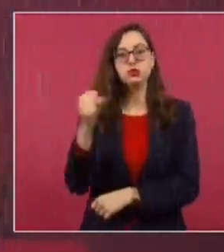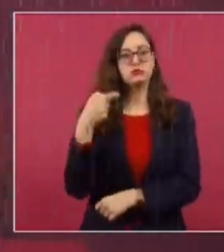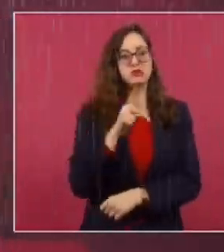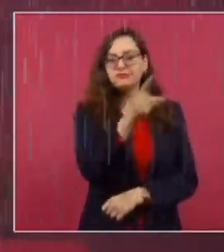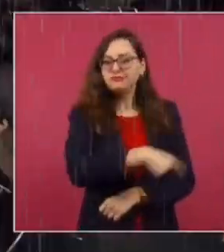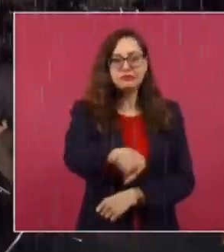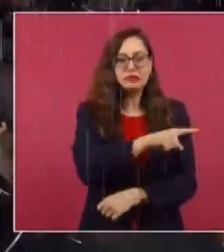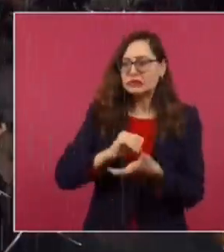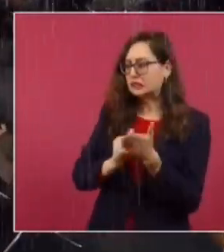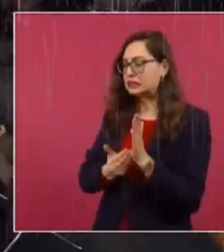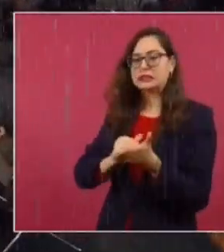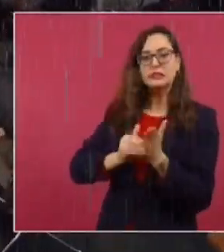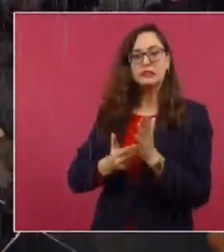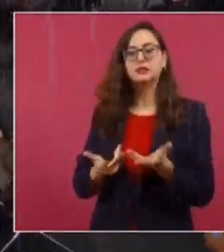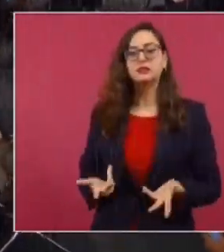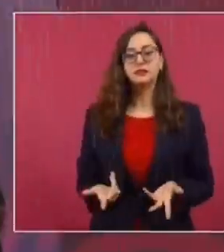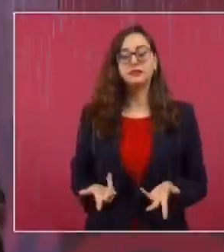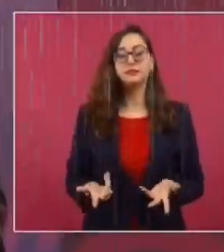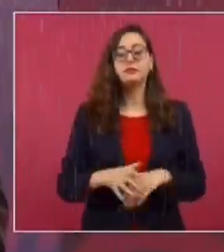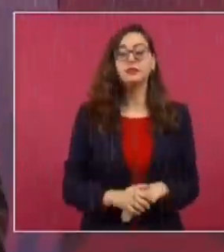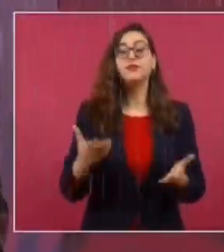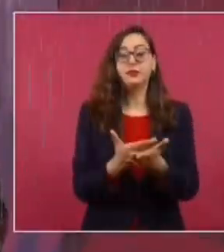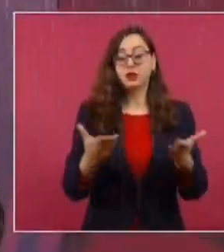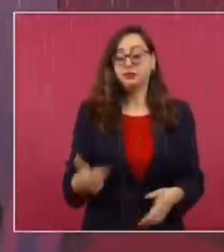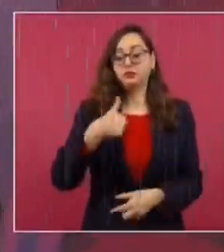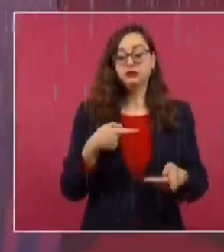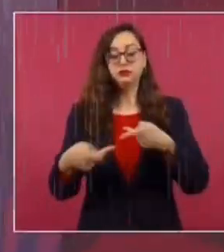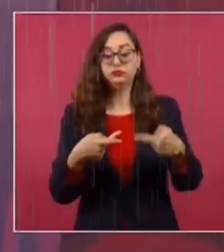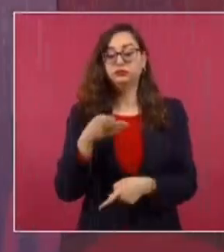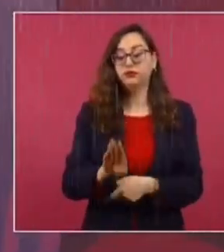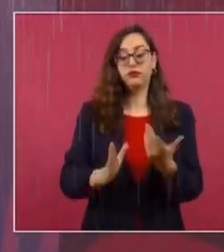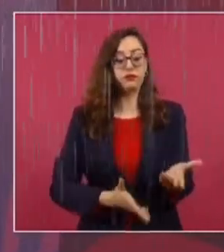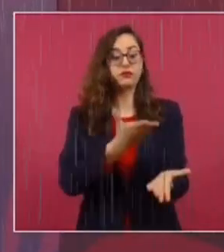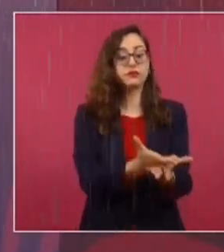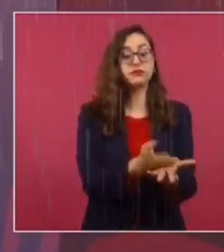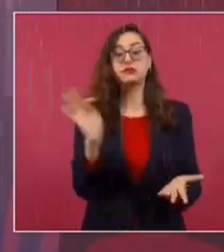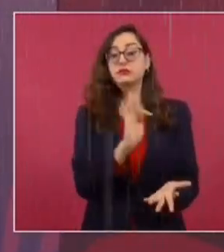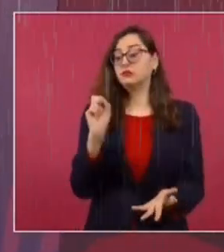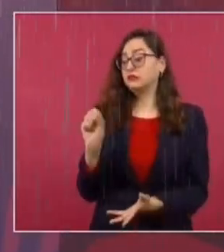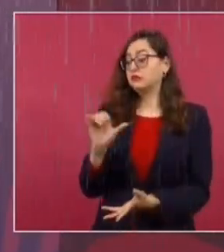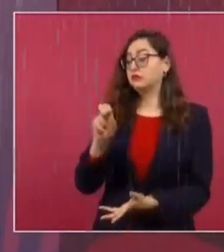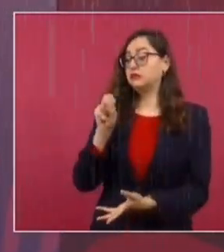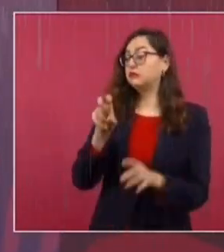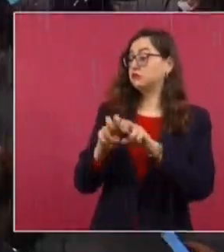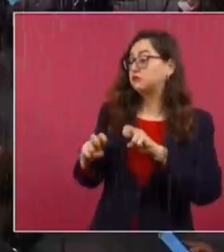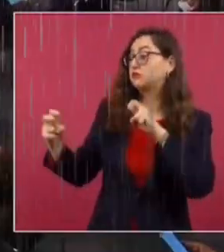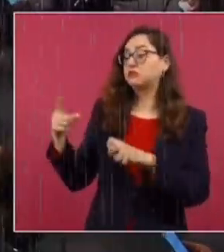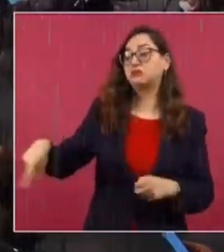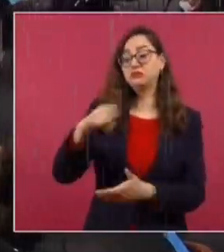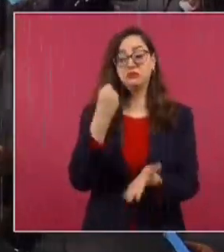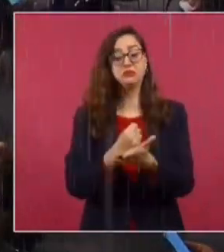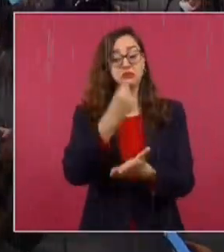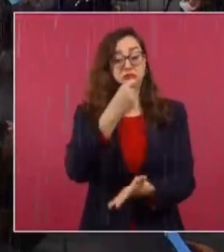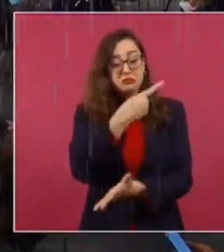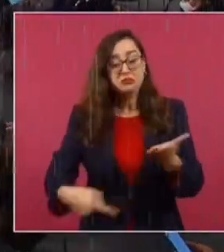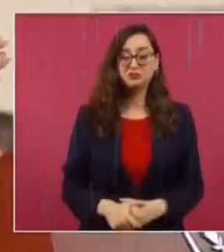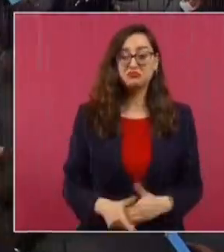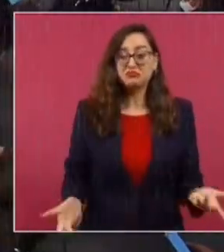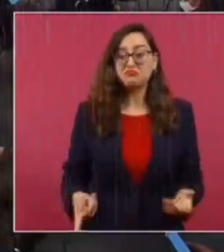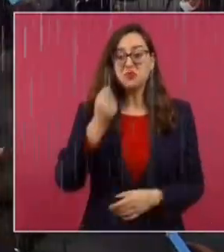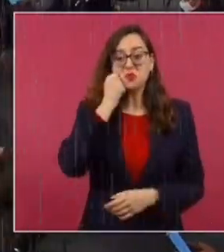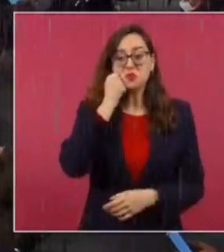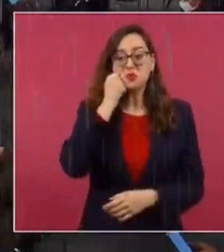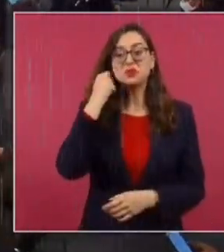la Corte, que es hasta posible, rechazara la ley electoral, la verdad, la verdad, no pasaría nada.